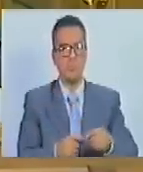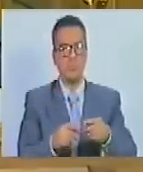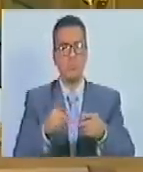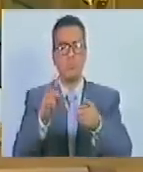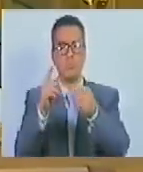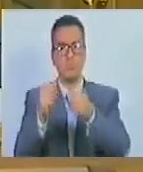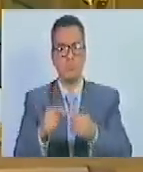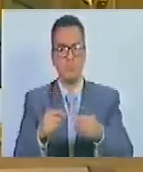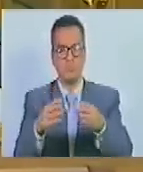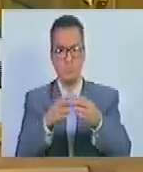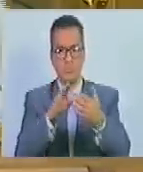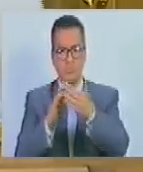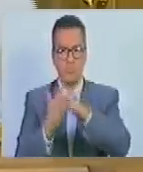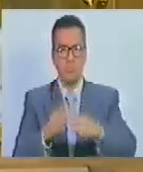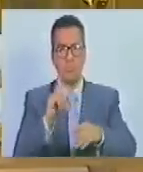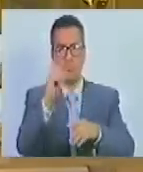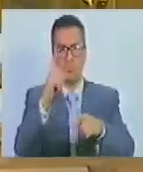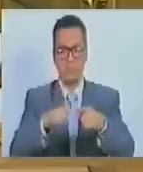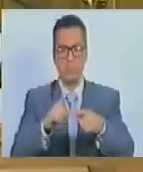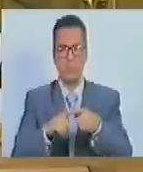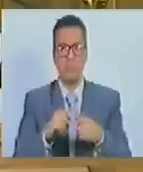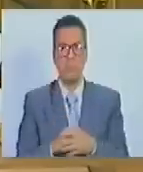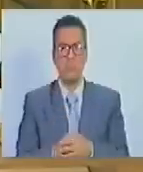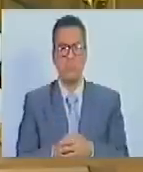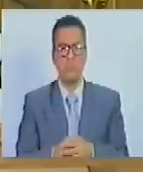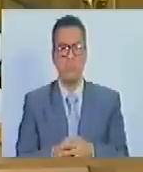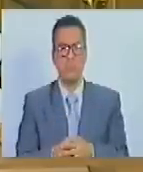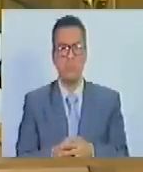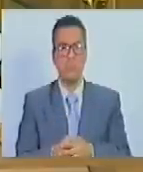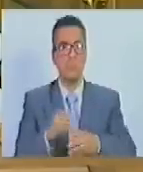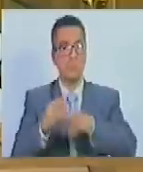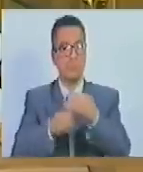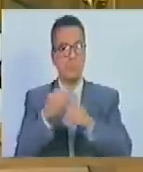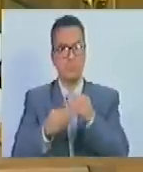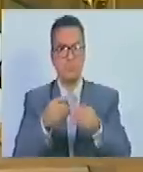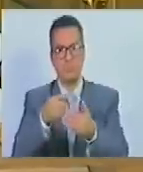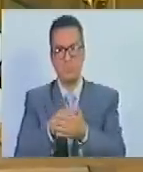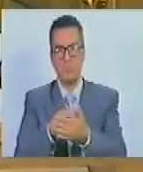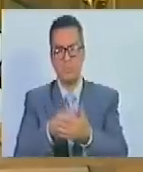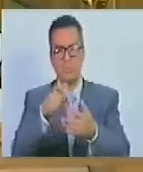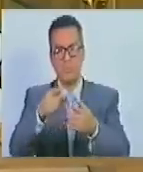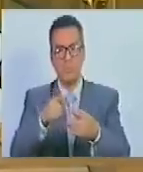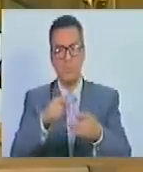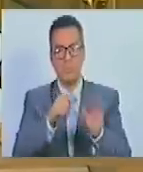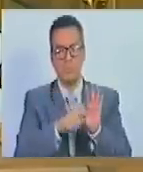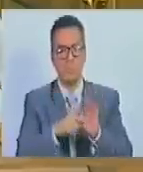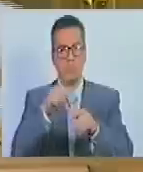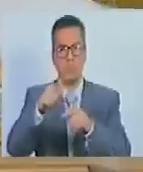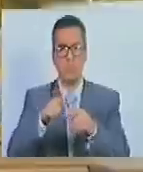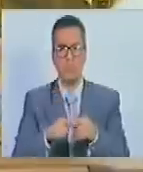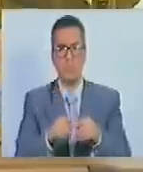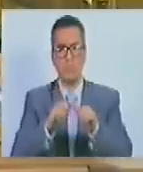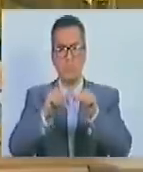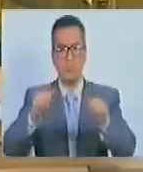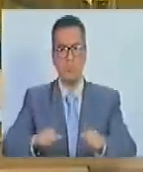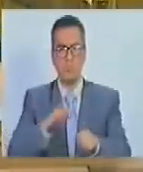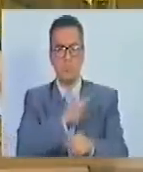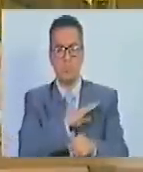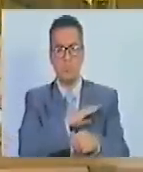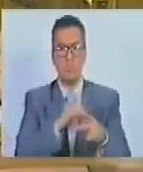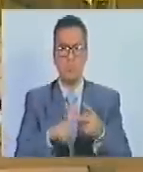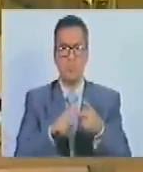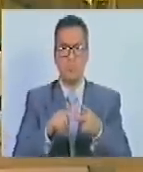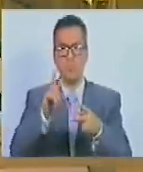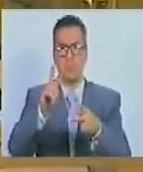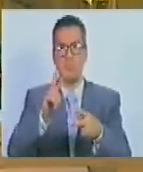financiera comunitaria. Uno. Ejecutar las decisiones de la Asamblea de Ciudadanas y Ciudadanos en el área de su competencia.